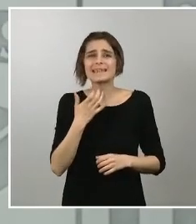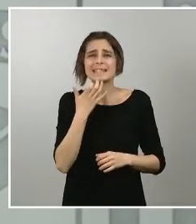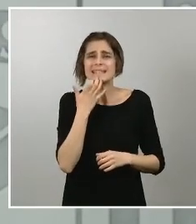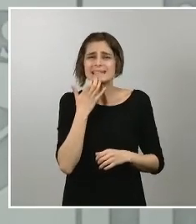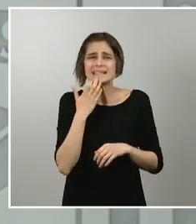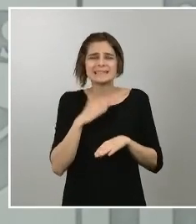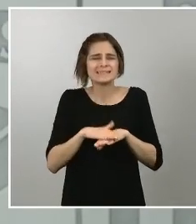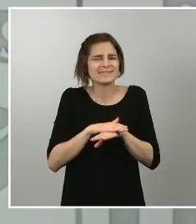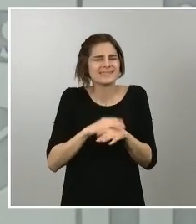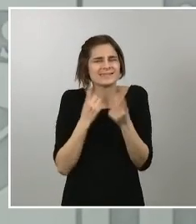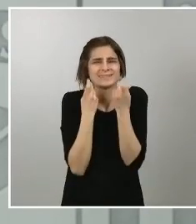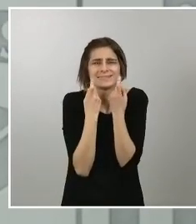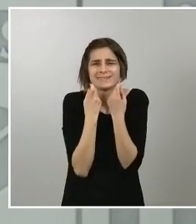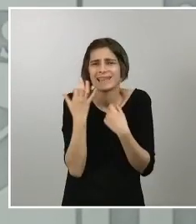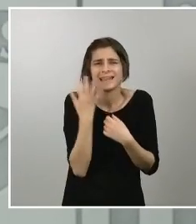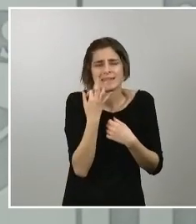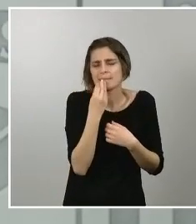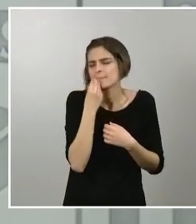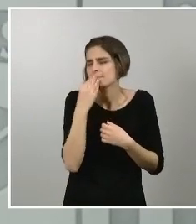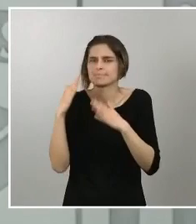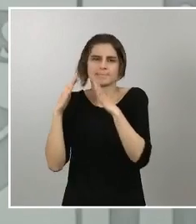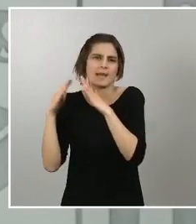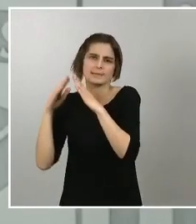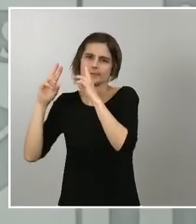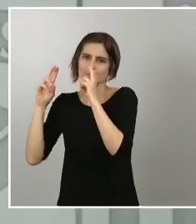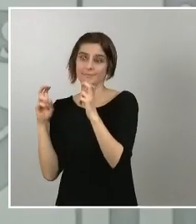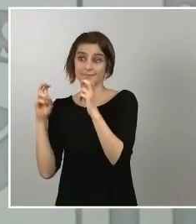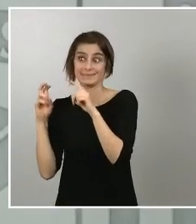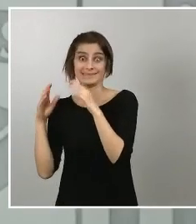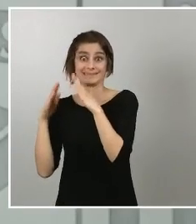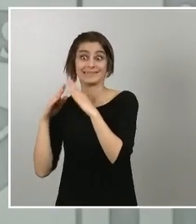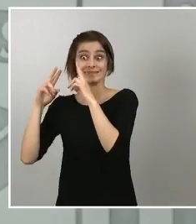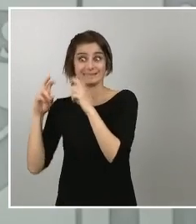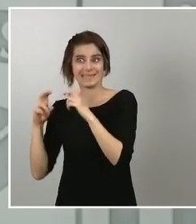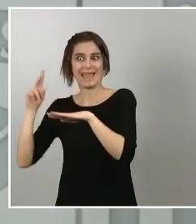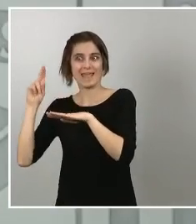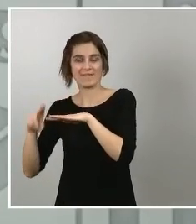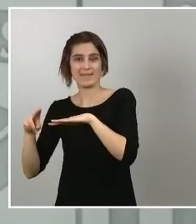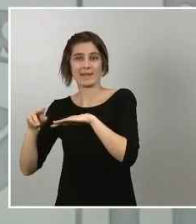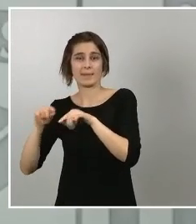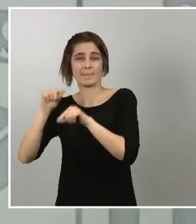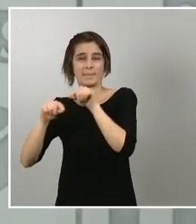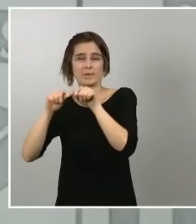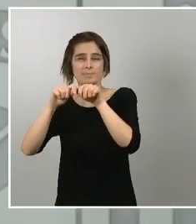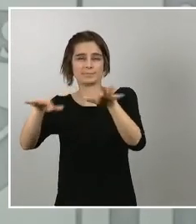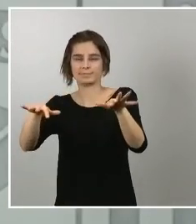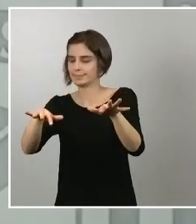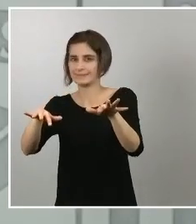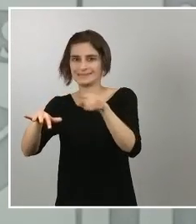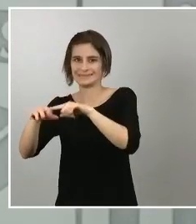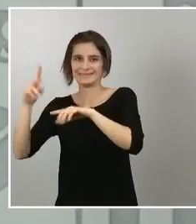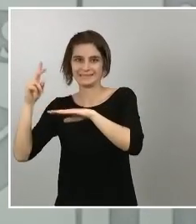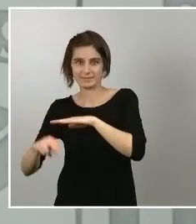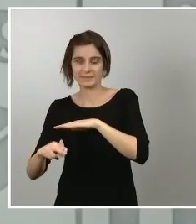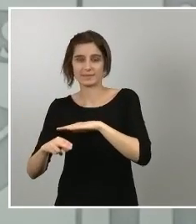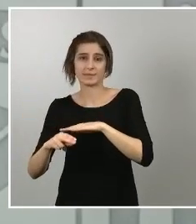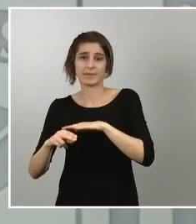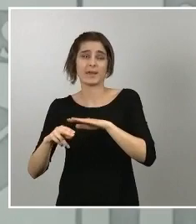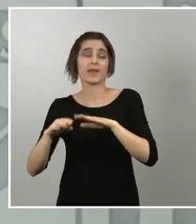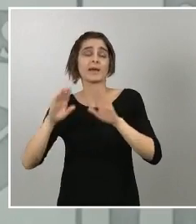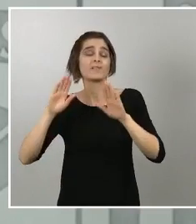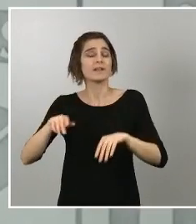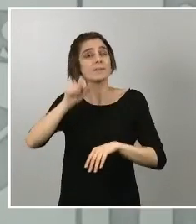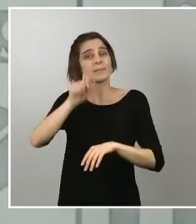que permita de esa manera no propagar este virus y por tanto proteger a las personas más vulnerables junto a ello